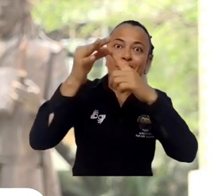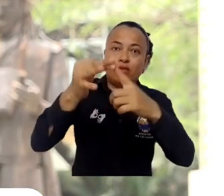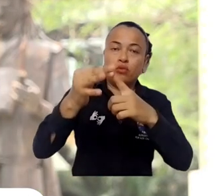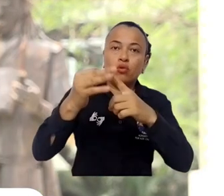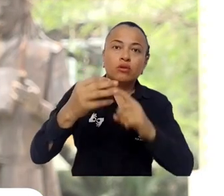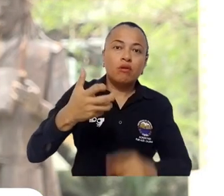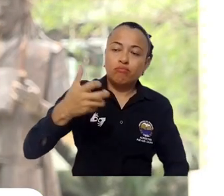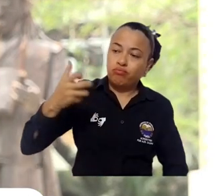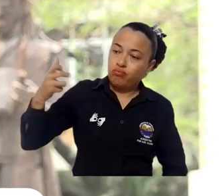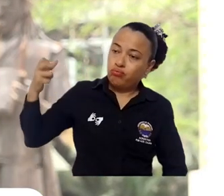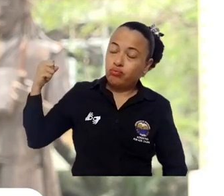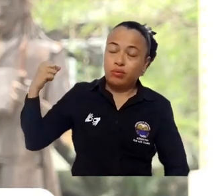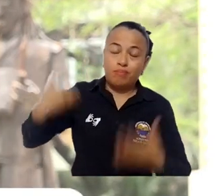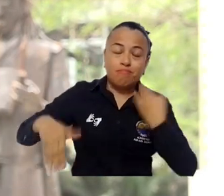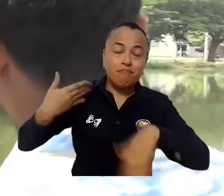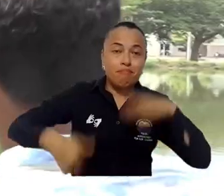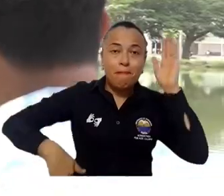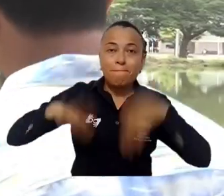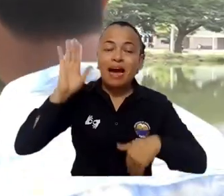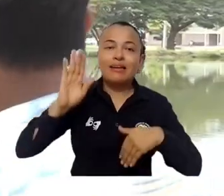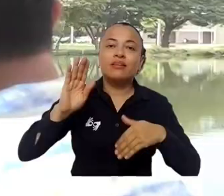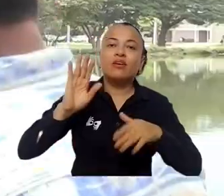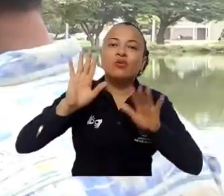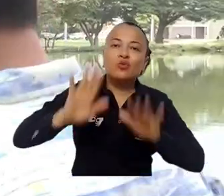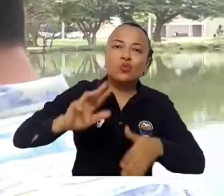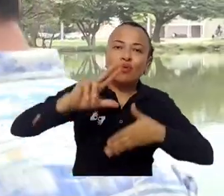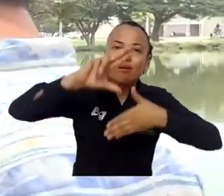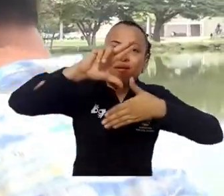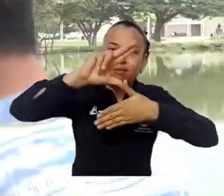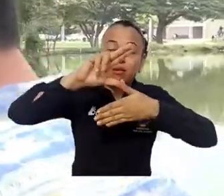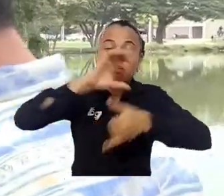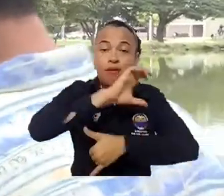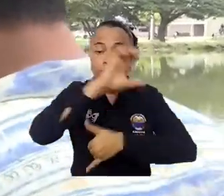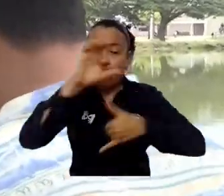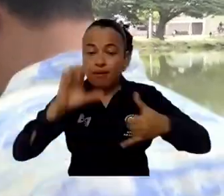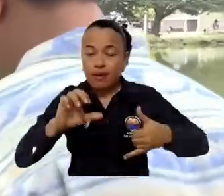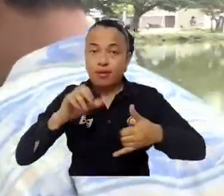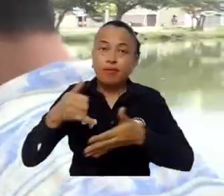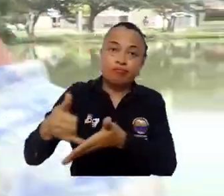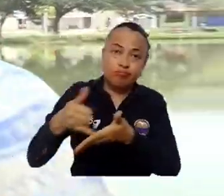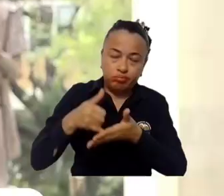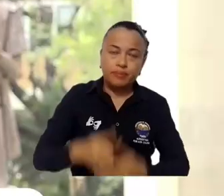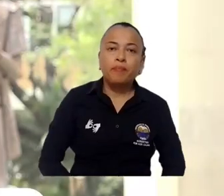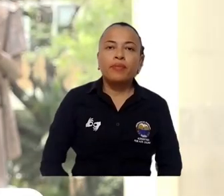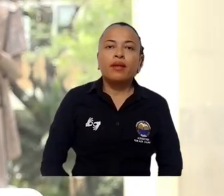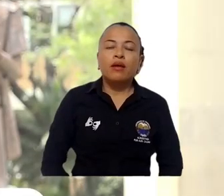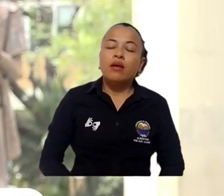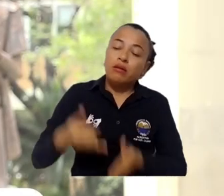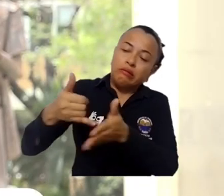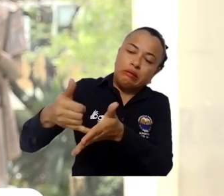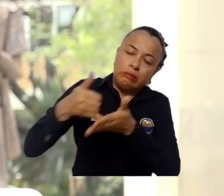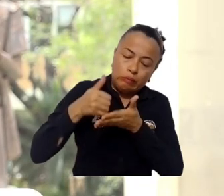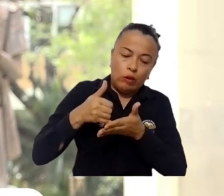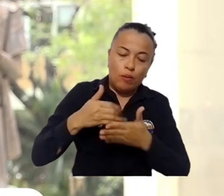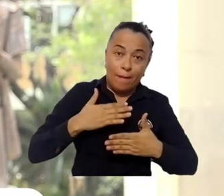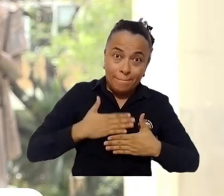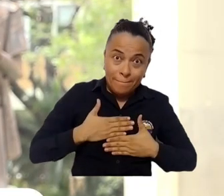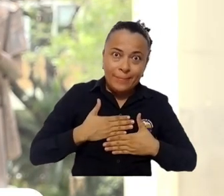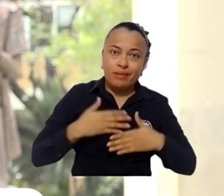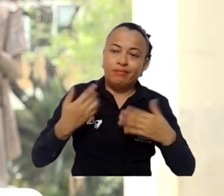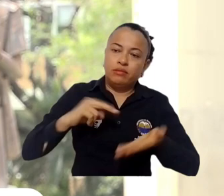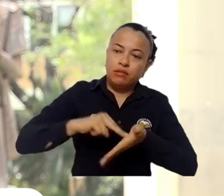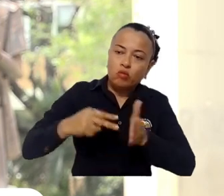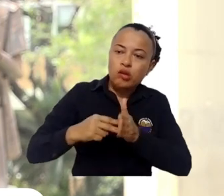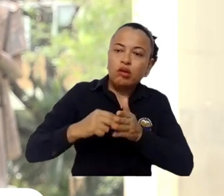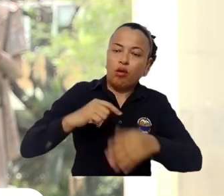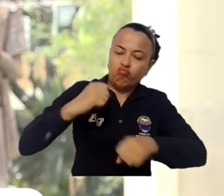supremamente prestigiosa, es el premio más antiguo de Latinoamérica y el Caribe. Bueno, este premio para mí es un